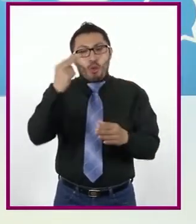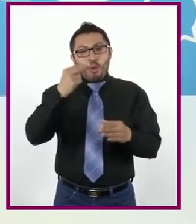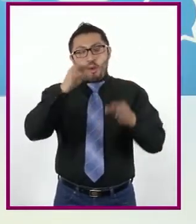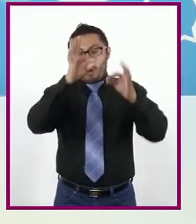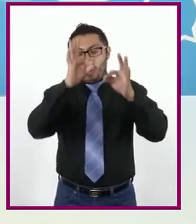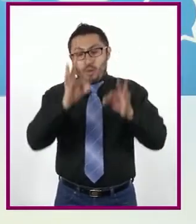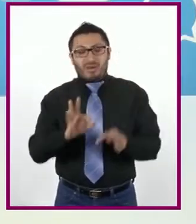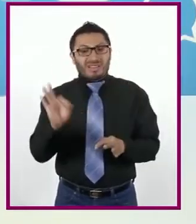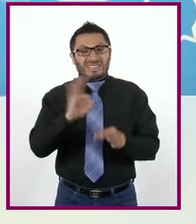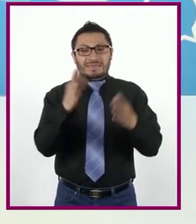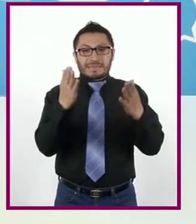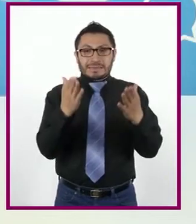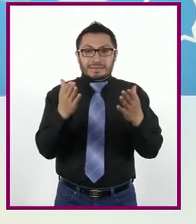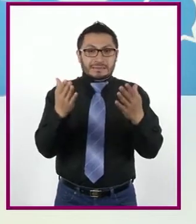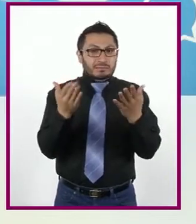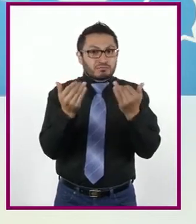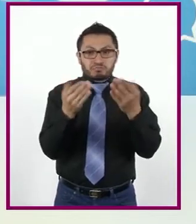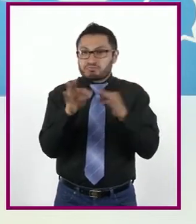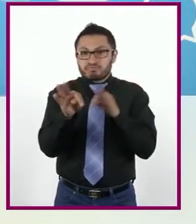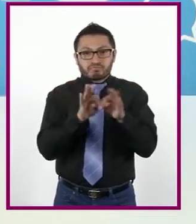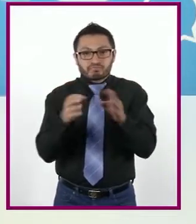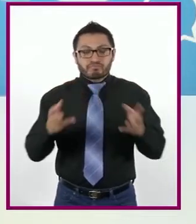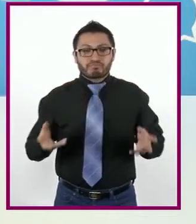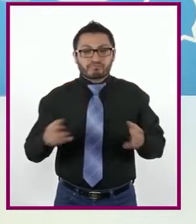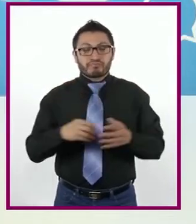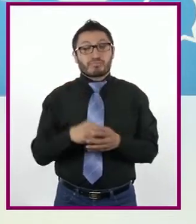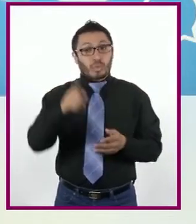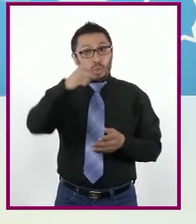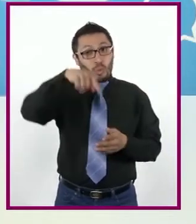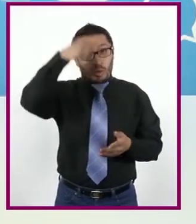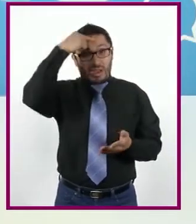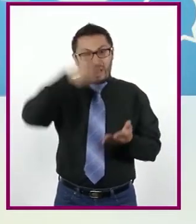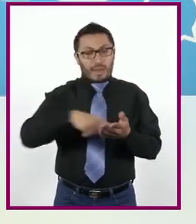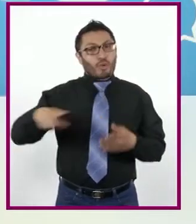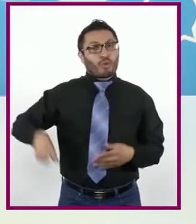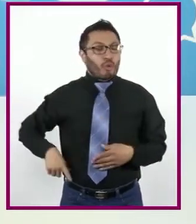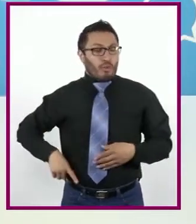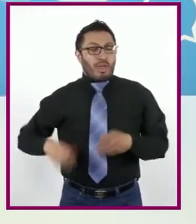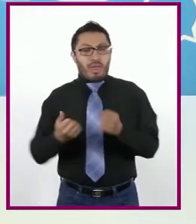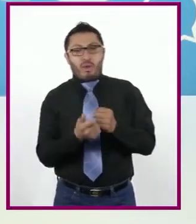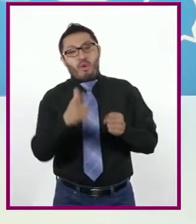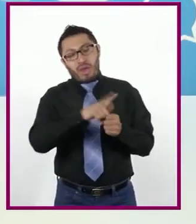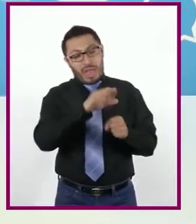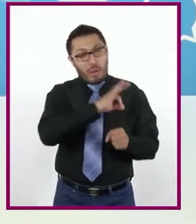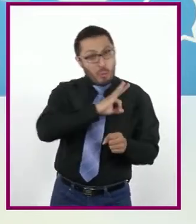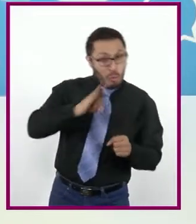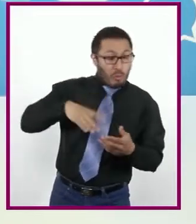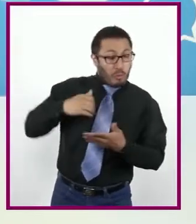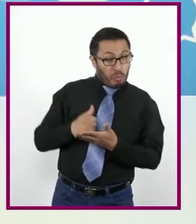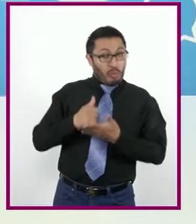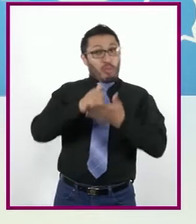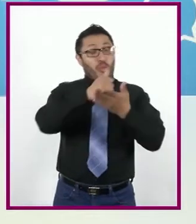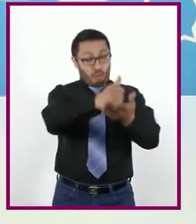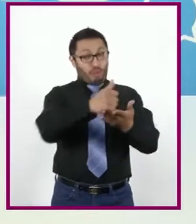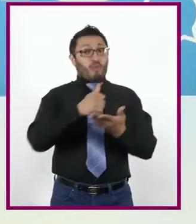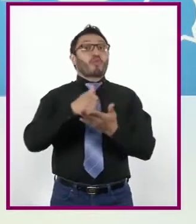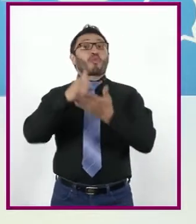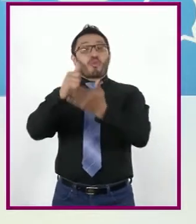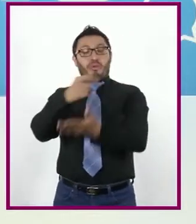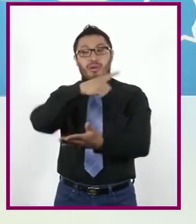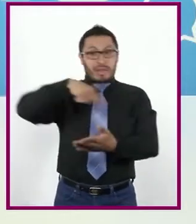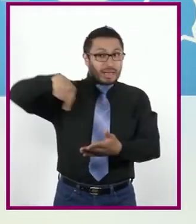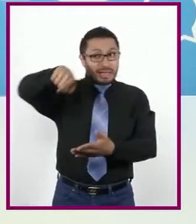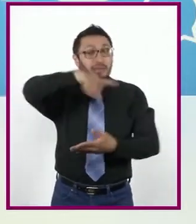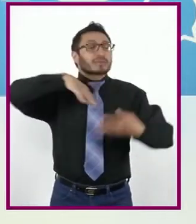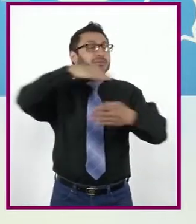una fuente de empleo? ¿Ustedes creen que el gobierno y la sociedad podamos hacer algo para ayudar a